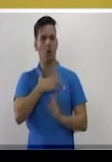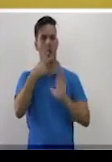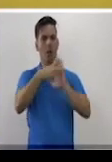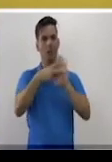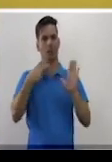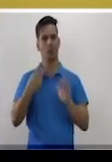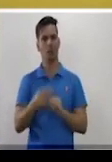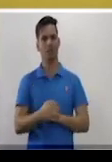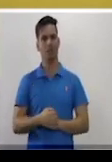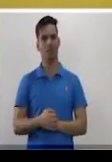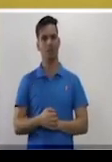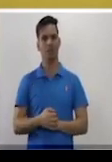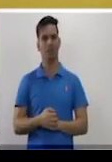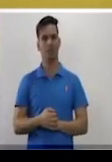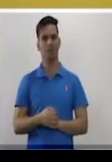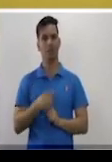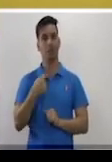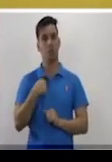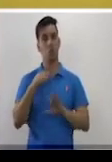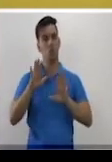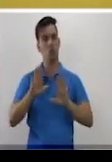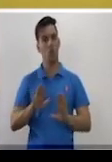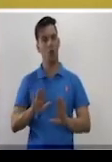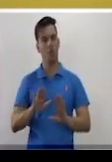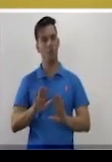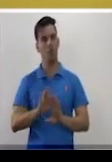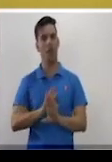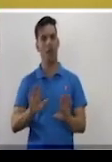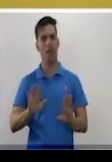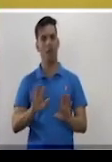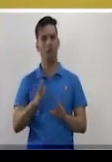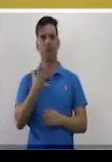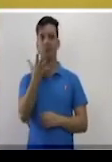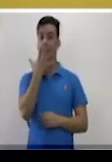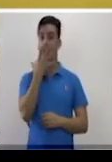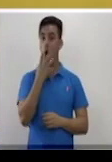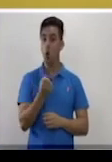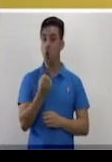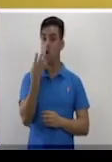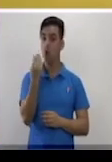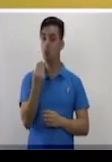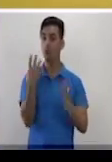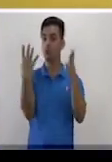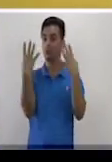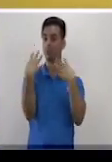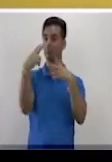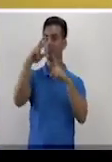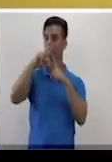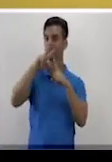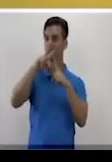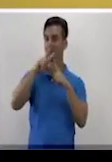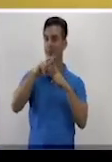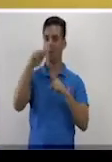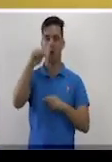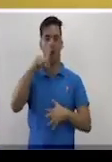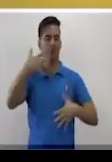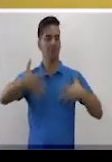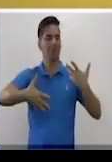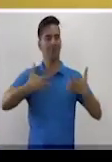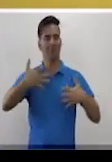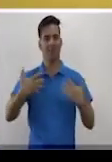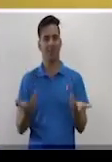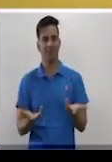Espero que los encuentros te han sido gratos. Hoy estoy muy feliz